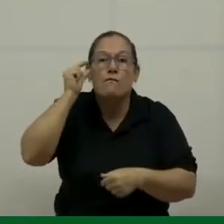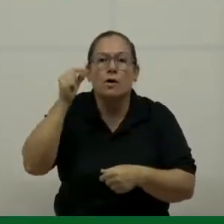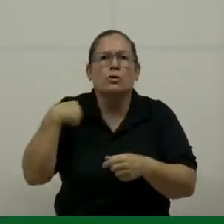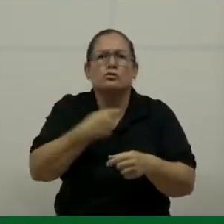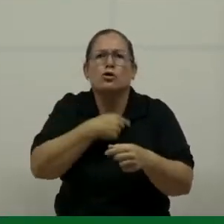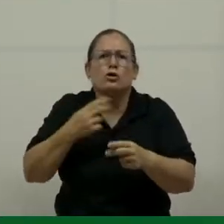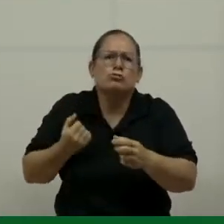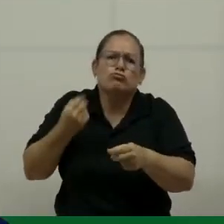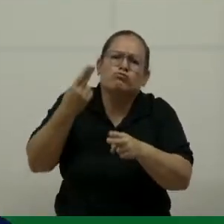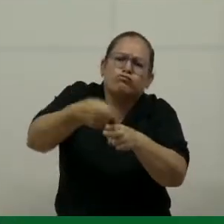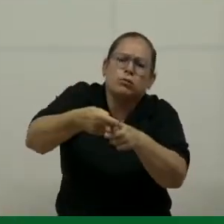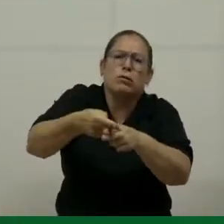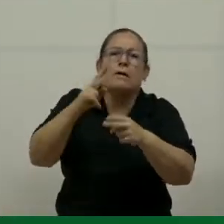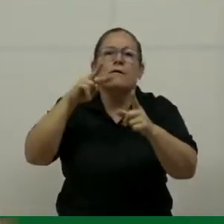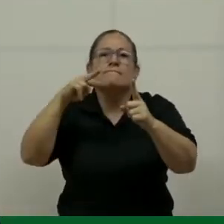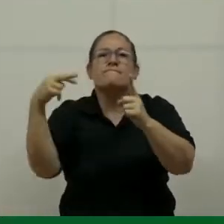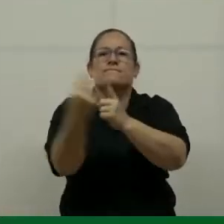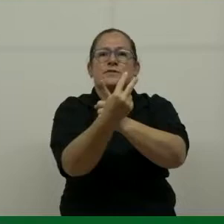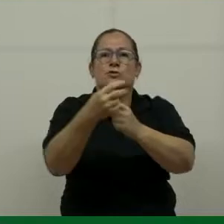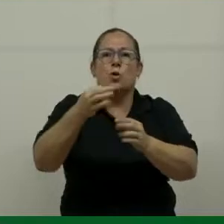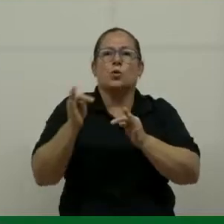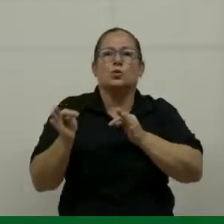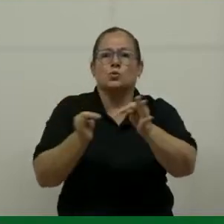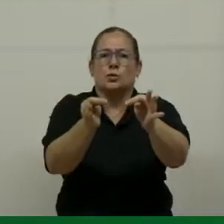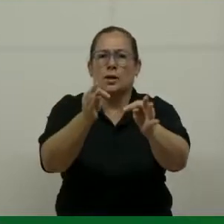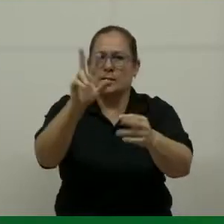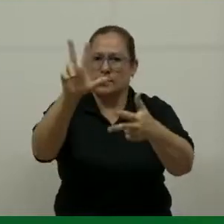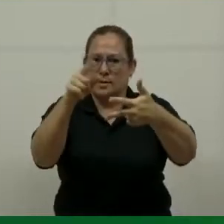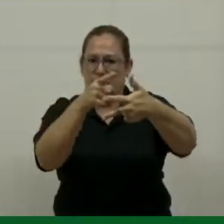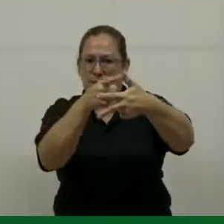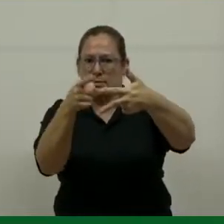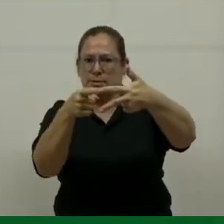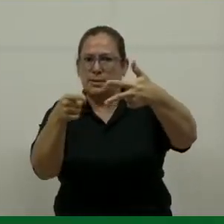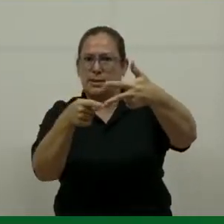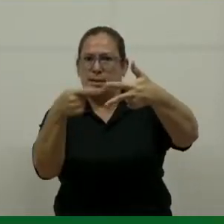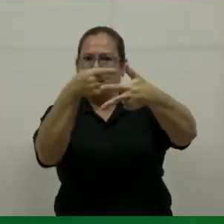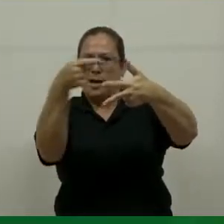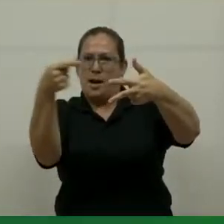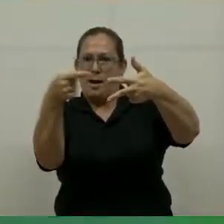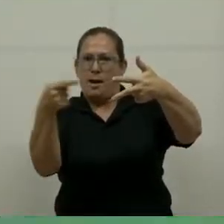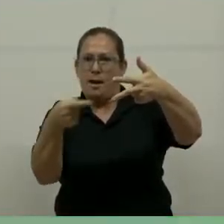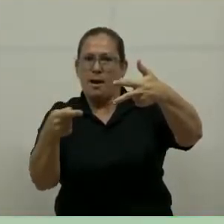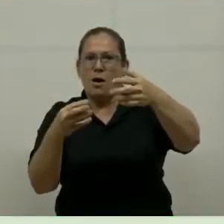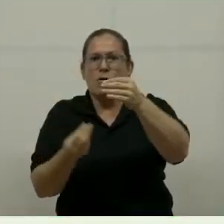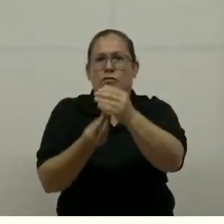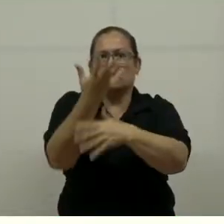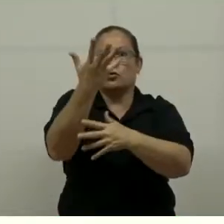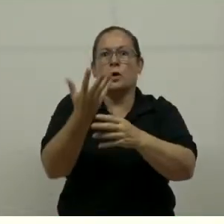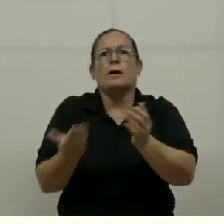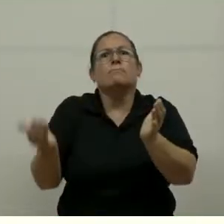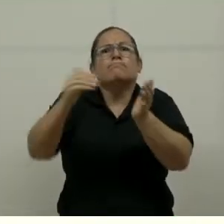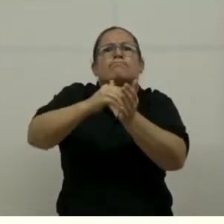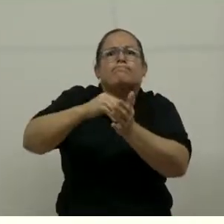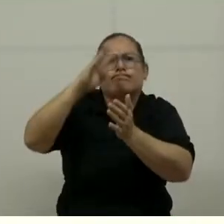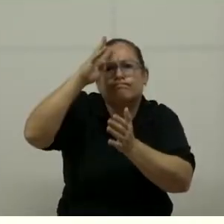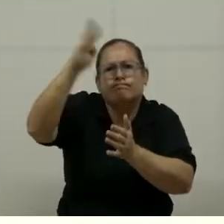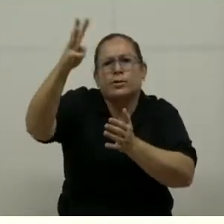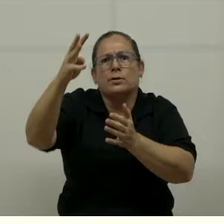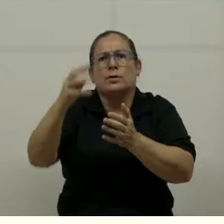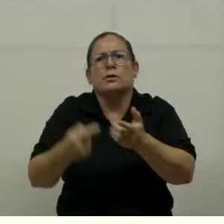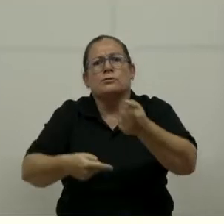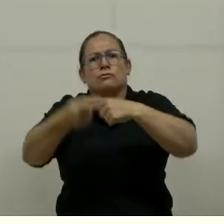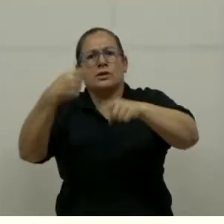hemos llamado visión turismo, consta de tres ejes fundamentales que es resurgir, reinventar y resetear.